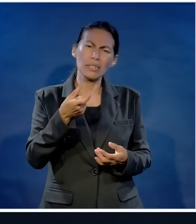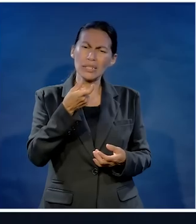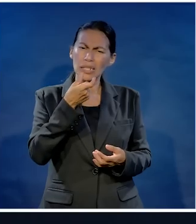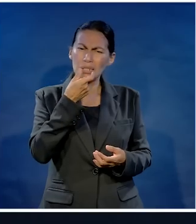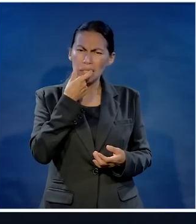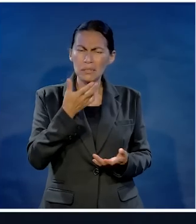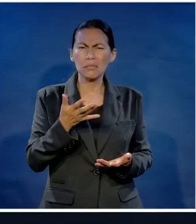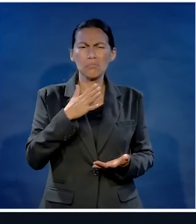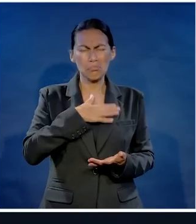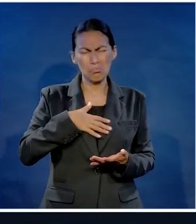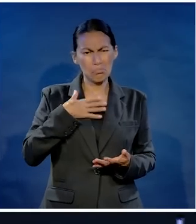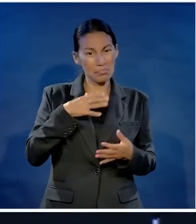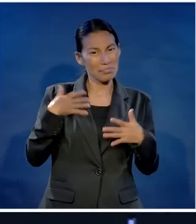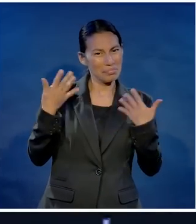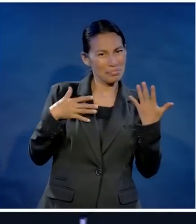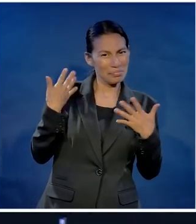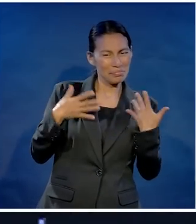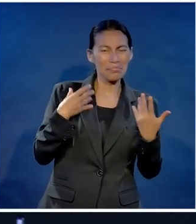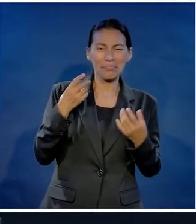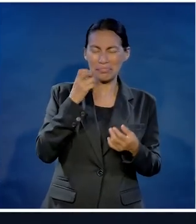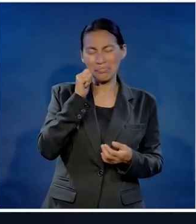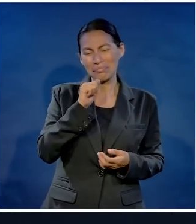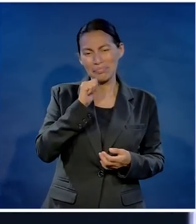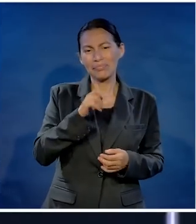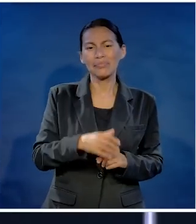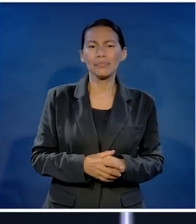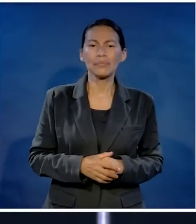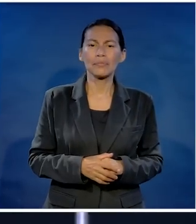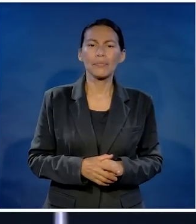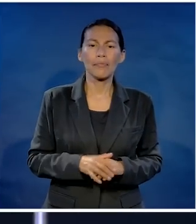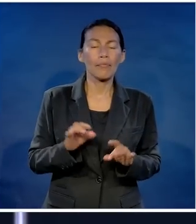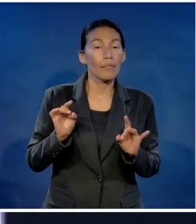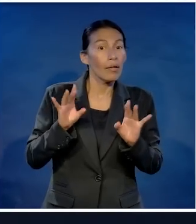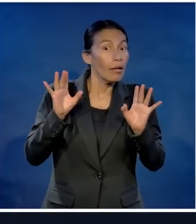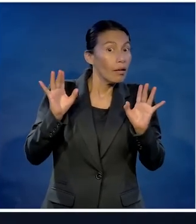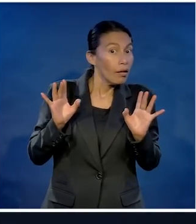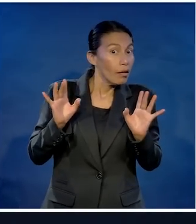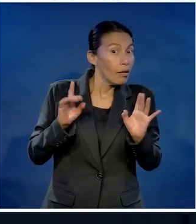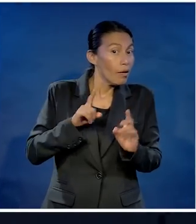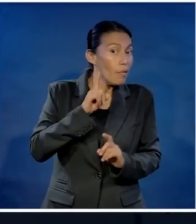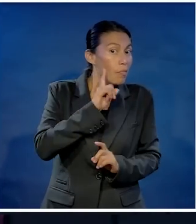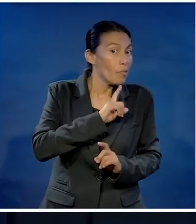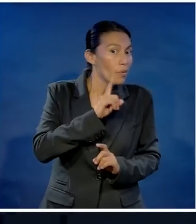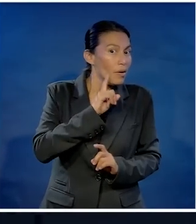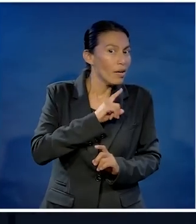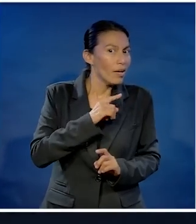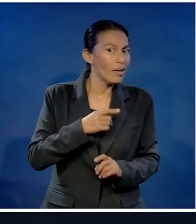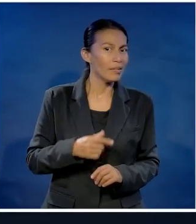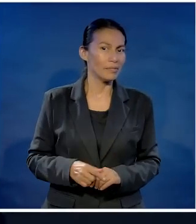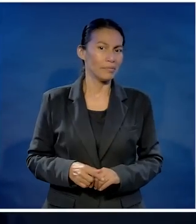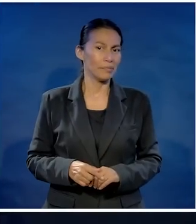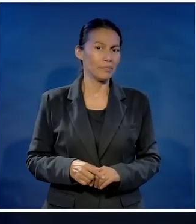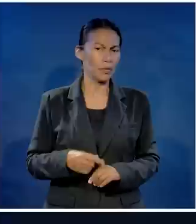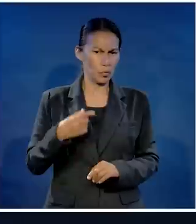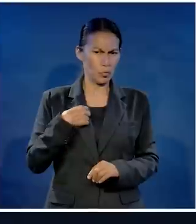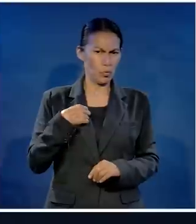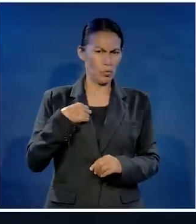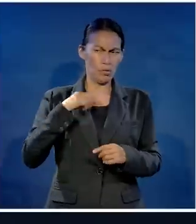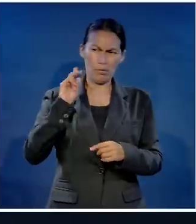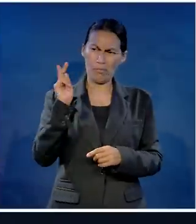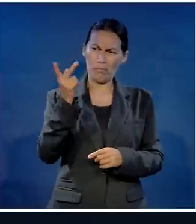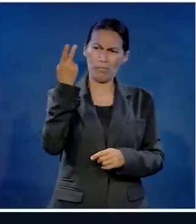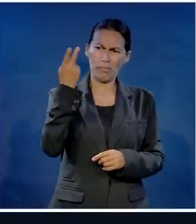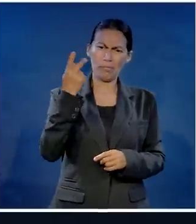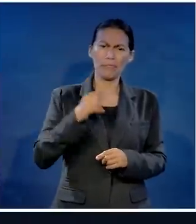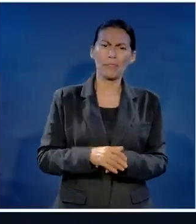naranja galletas todo era felicidad. El problema vino cuando un día llamó la atención una muchacha yo estaba en la